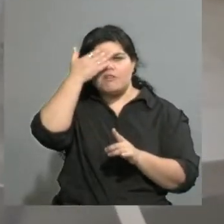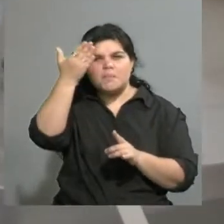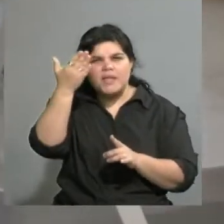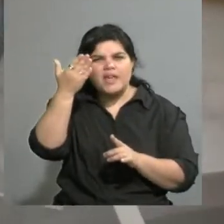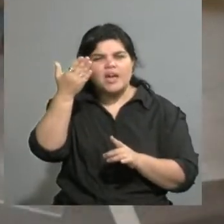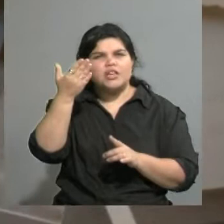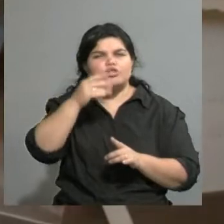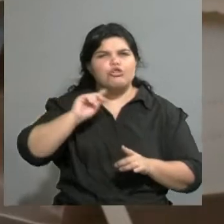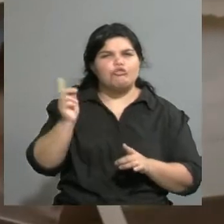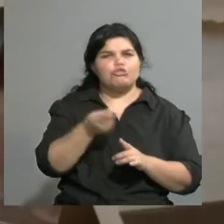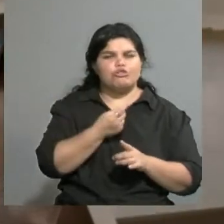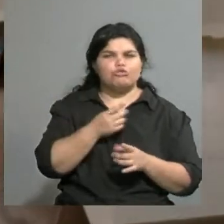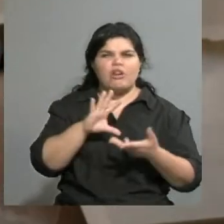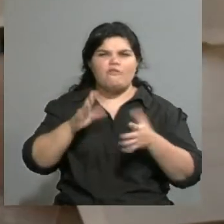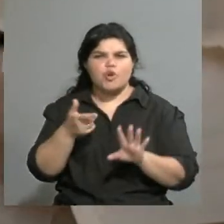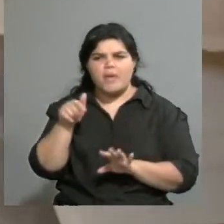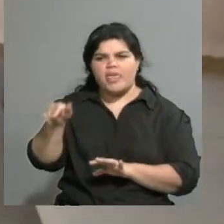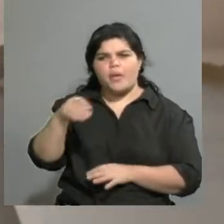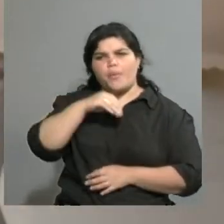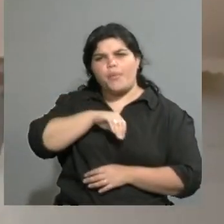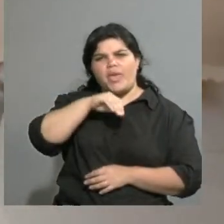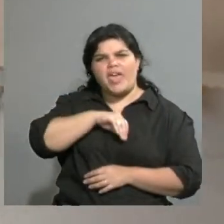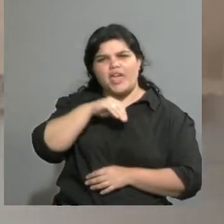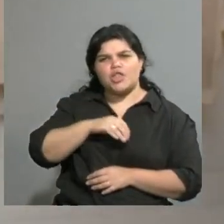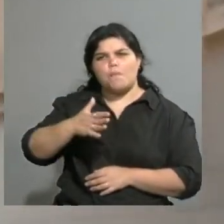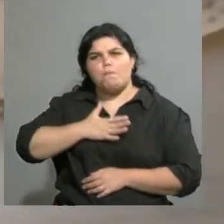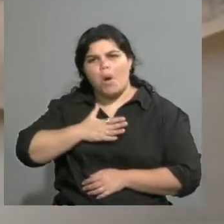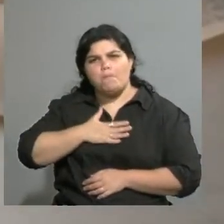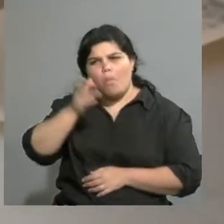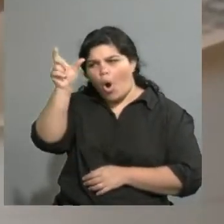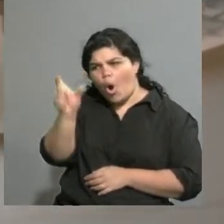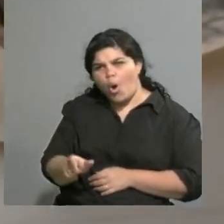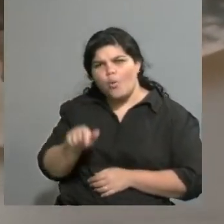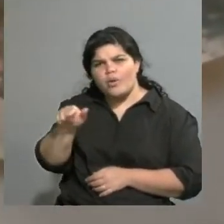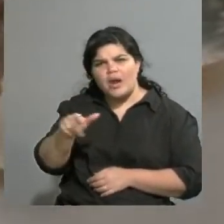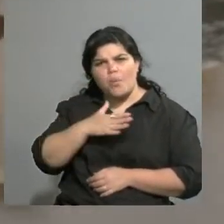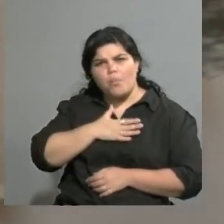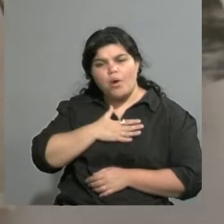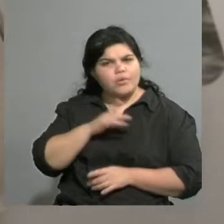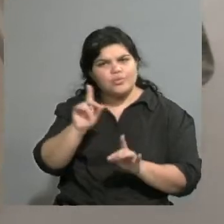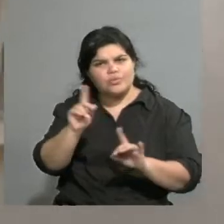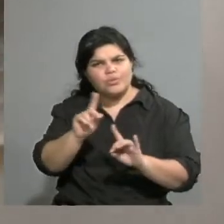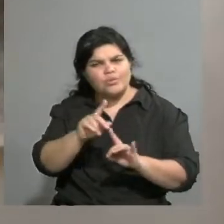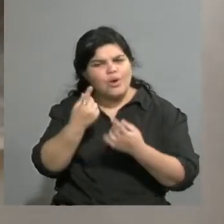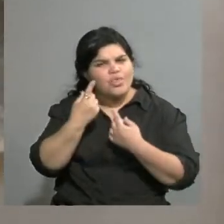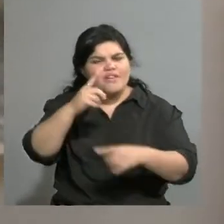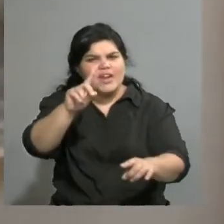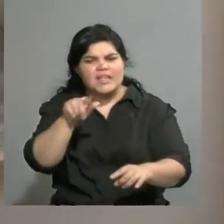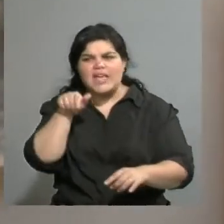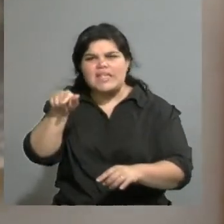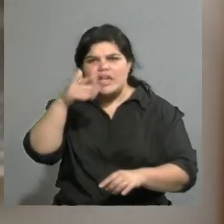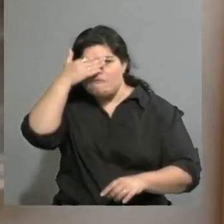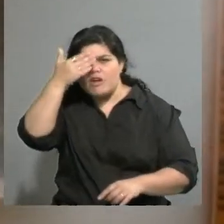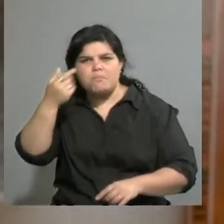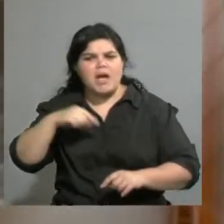victimizante, sino como descubriendo por ahí qué cosas nos viene a movilizar, qué cosas nos